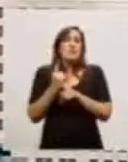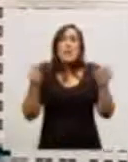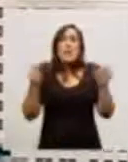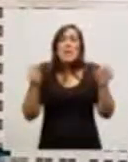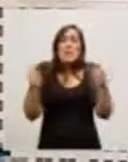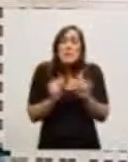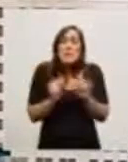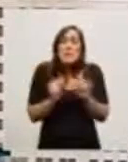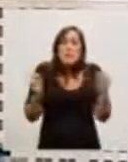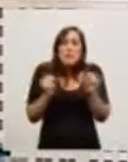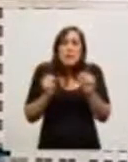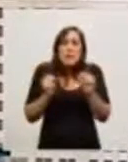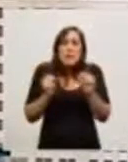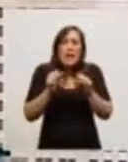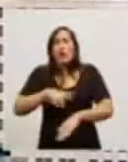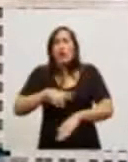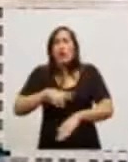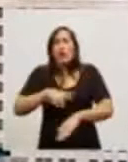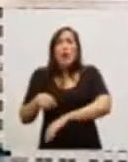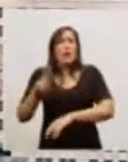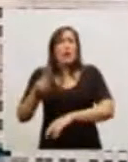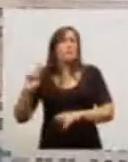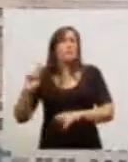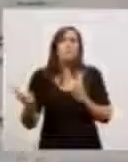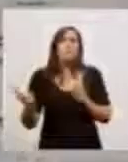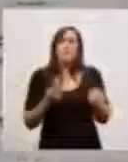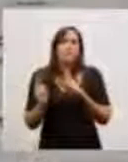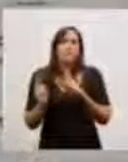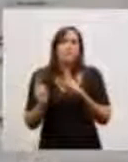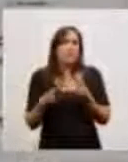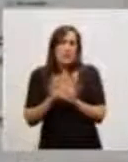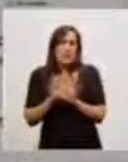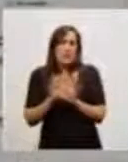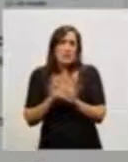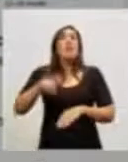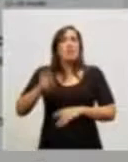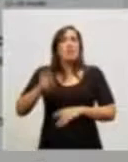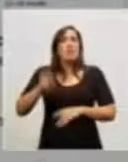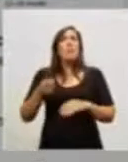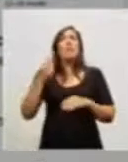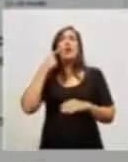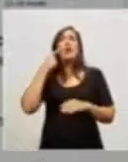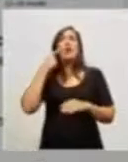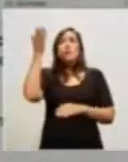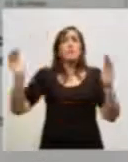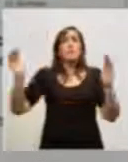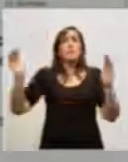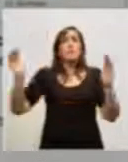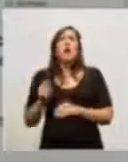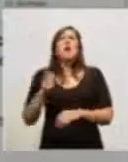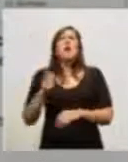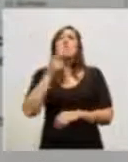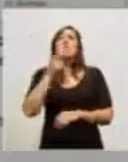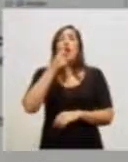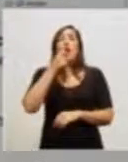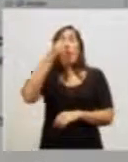chiquitos de menores recursos. La tasa de neumonías también hubo una reducción en los menores de hasta 12 meses del